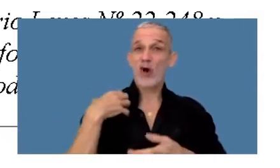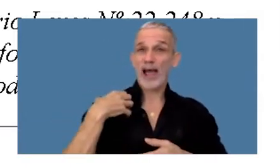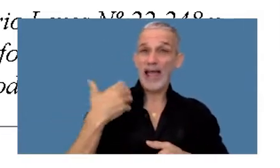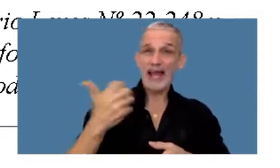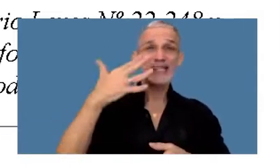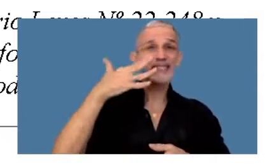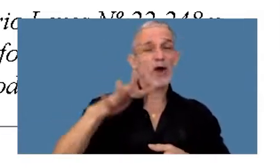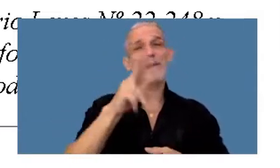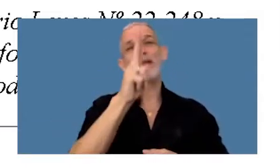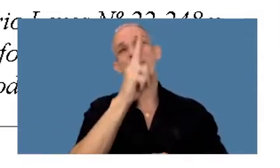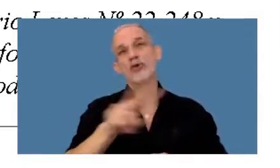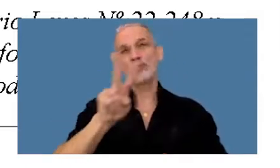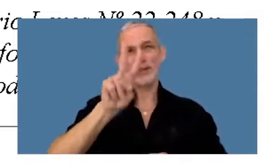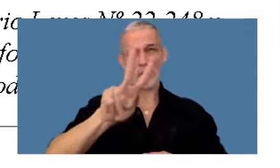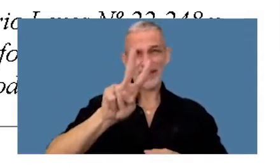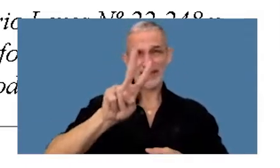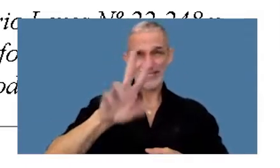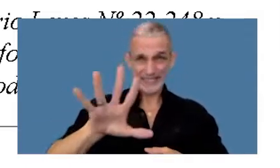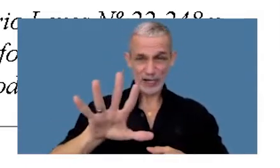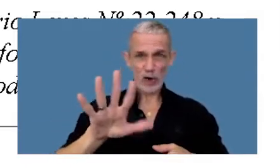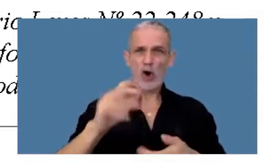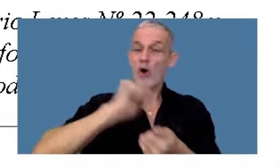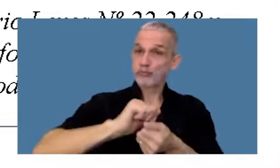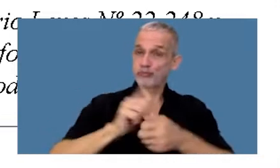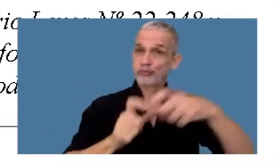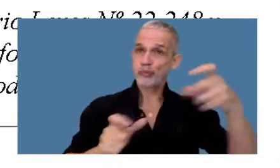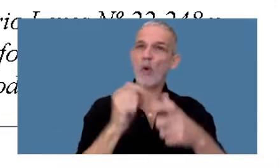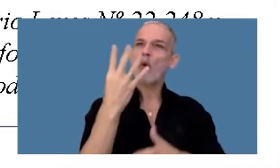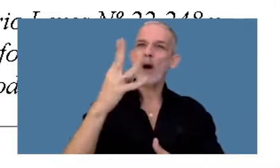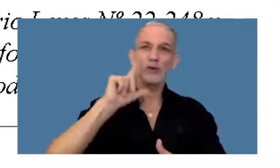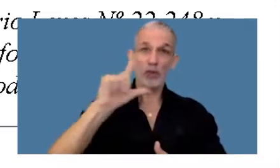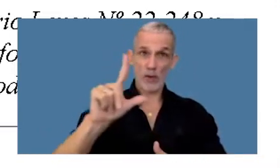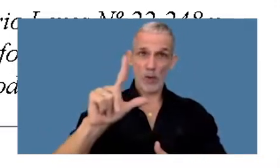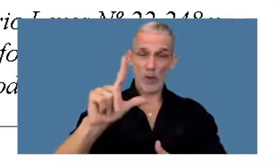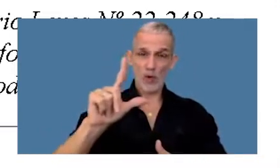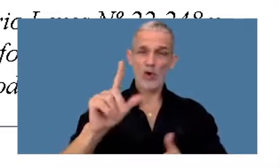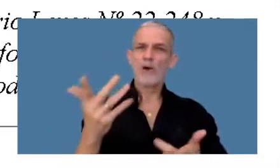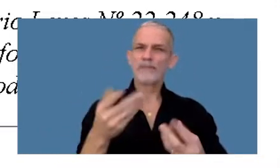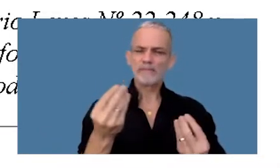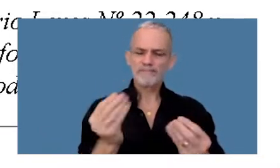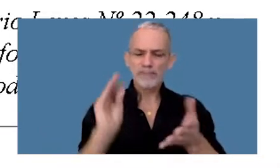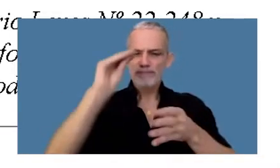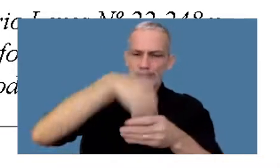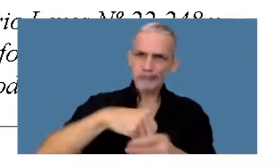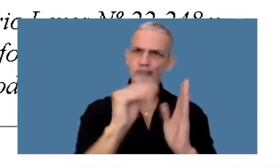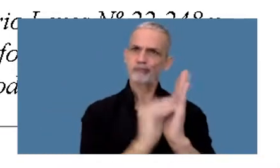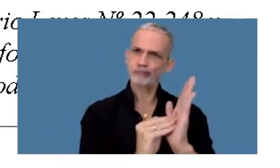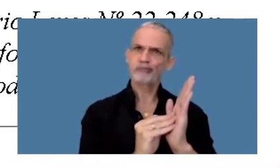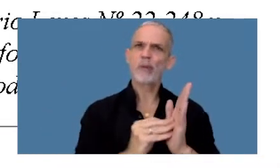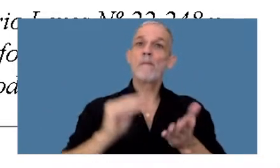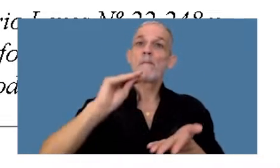5.225, publicada el 4 de julio, se han incorporado